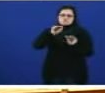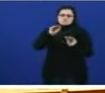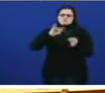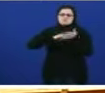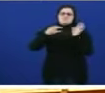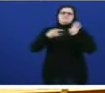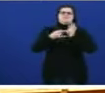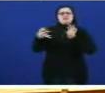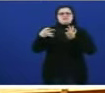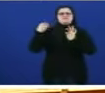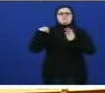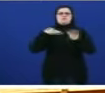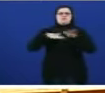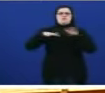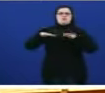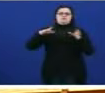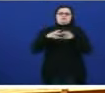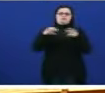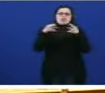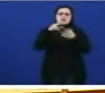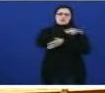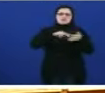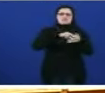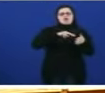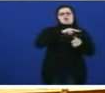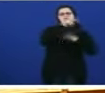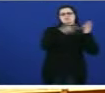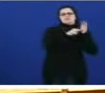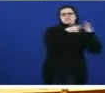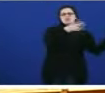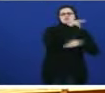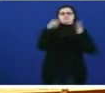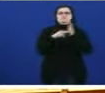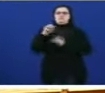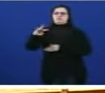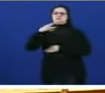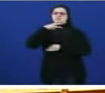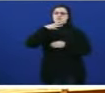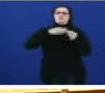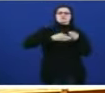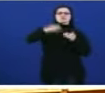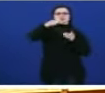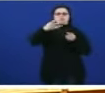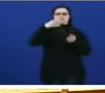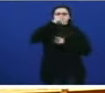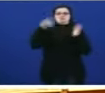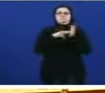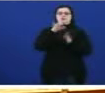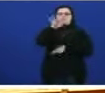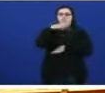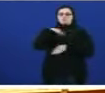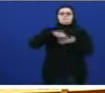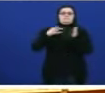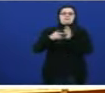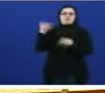Este é o plan de actuación social Galiza 2010-2013 pon aquí abaixo Horizonte 2015. Este é un